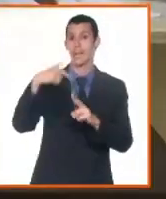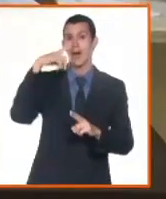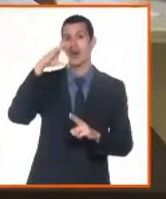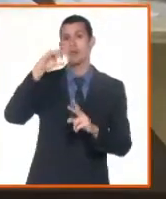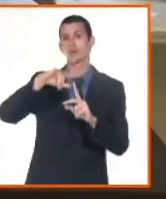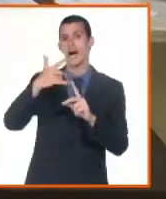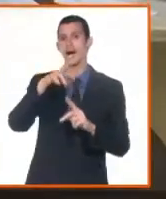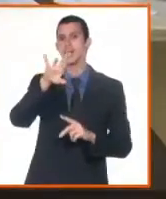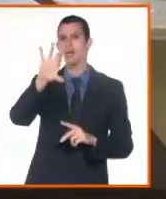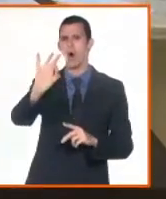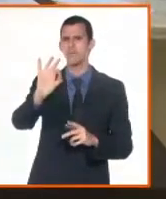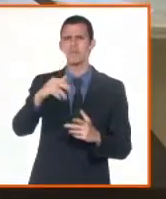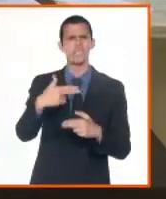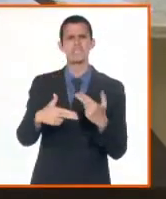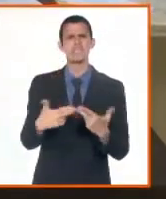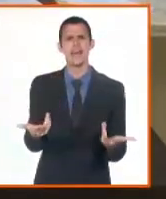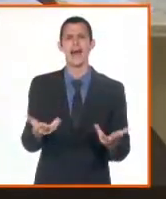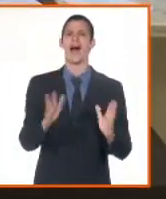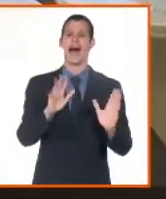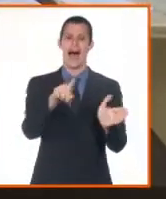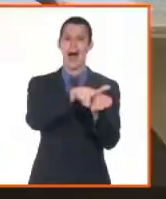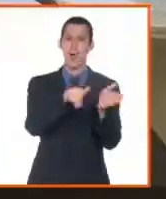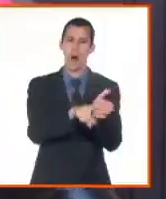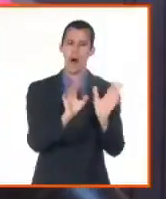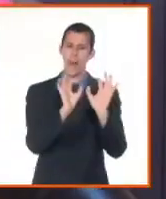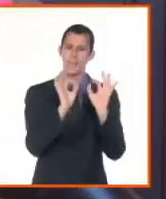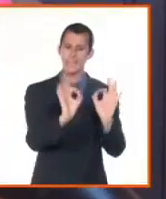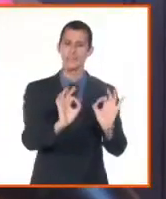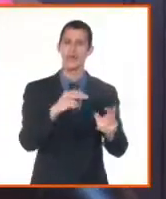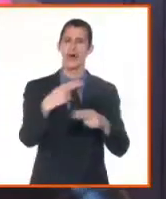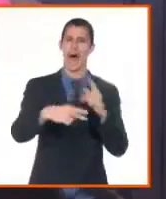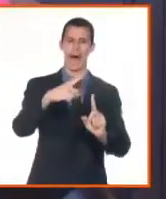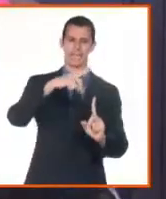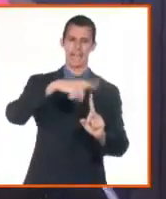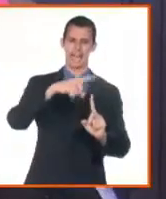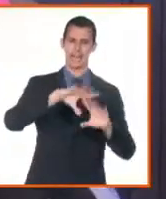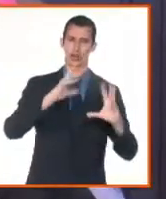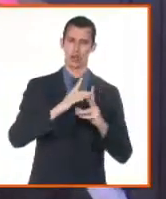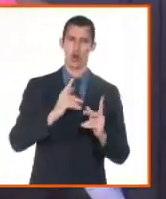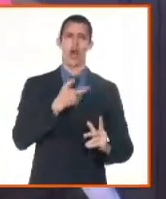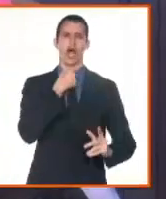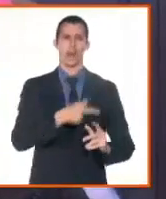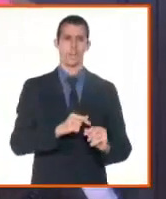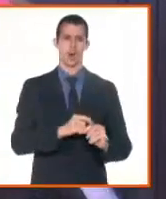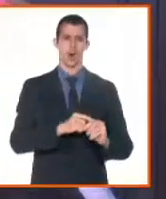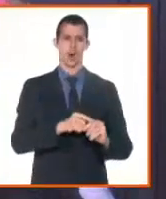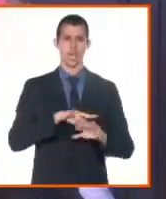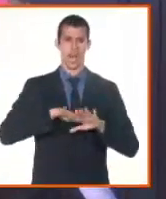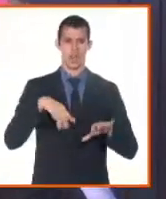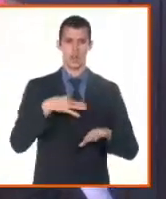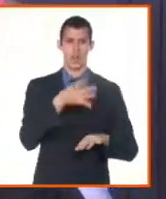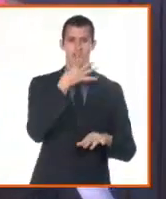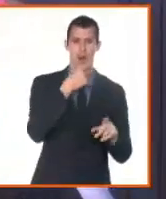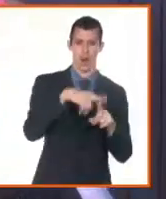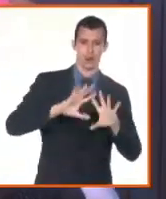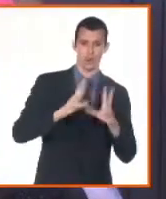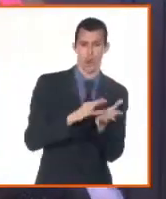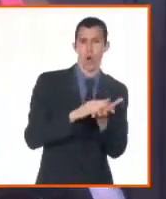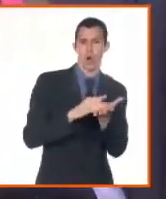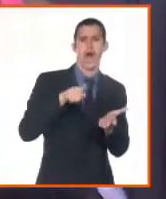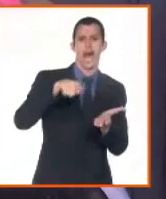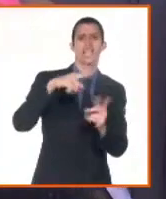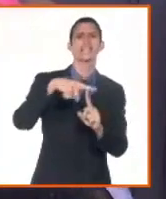herramientas en línea constituyen una vía muy acertada. Es muy cómoda la aplicación, yo espero que se mantenga así